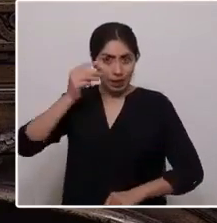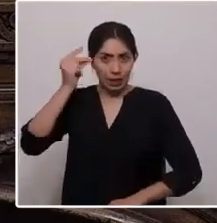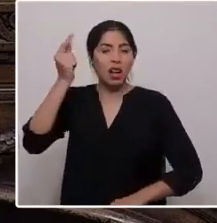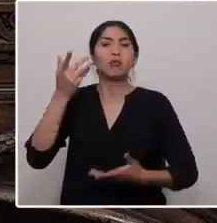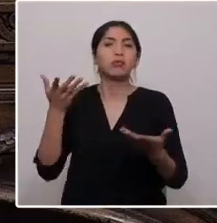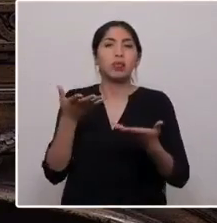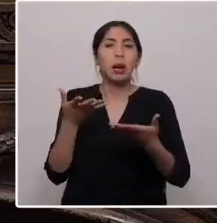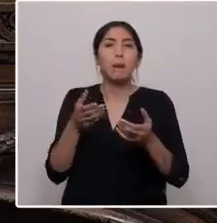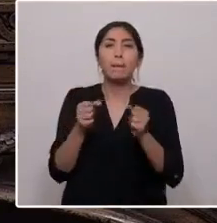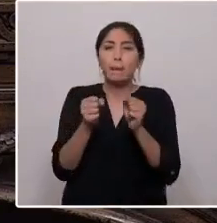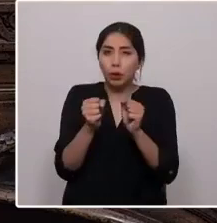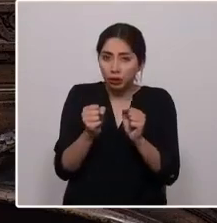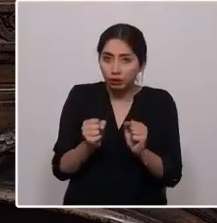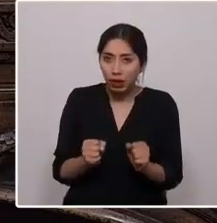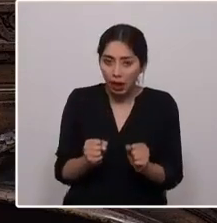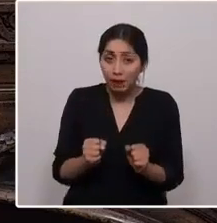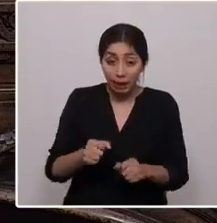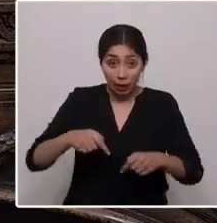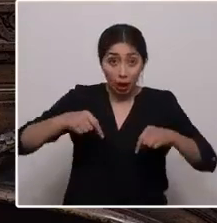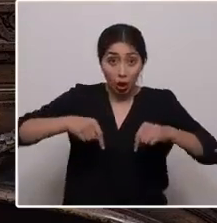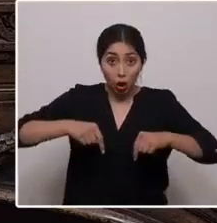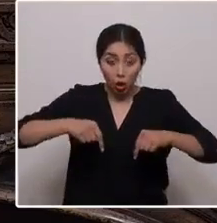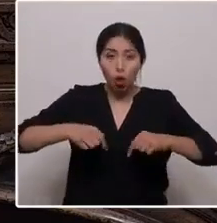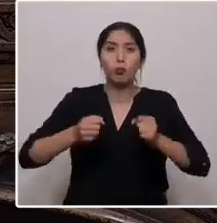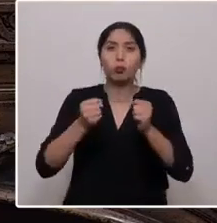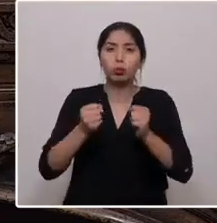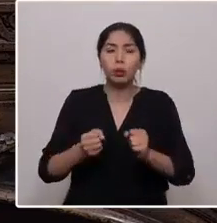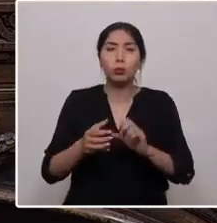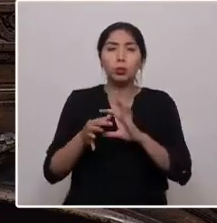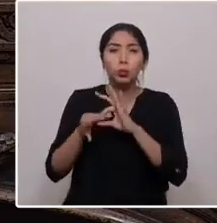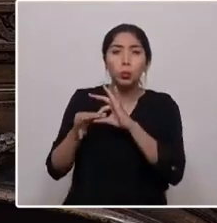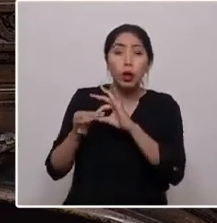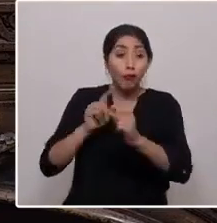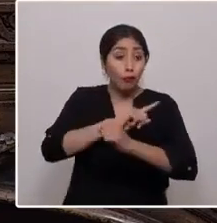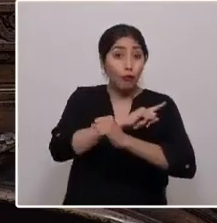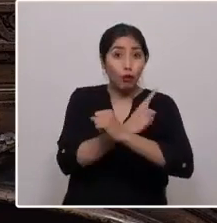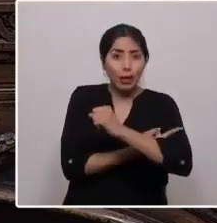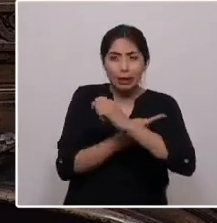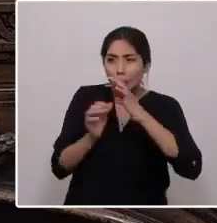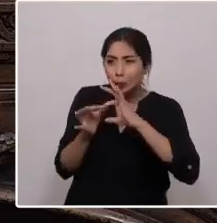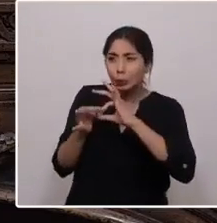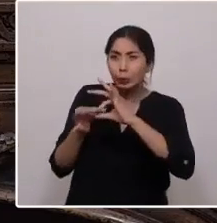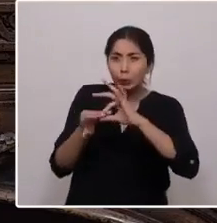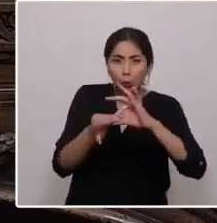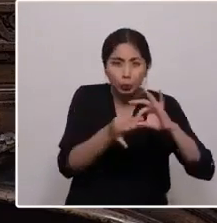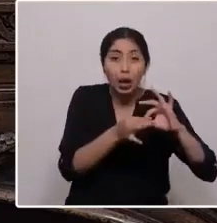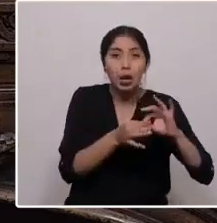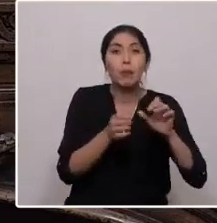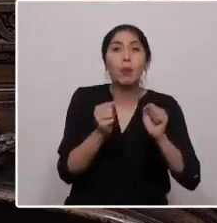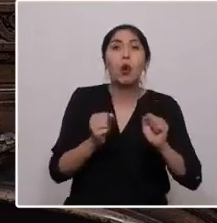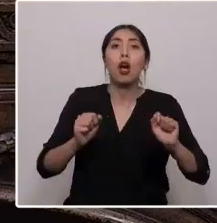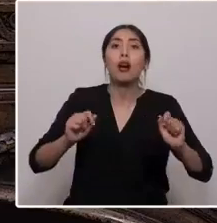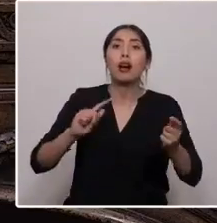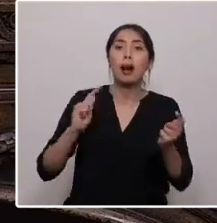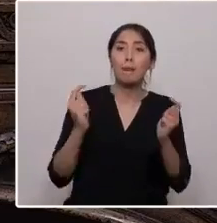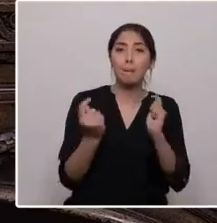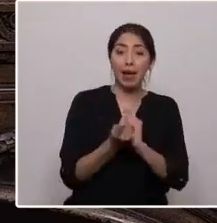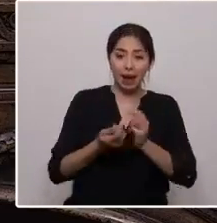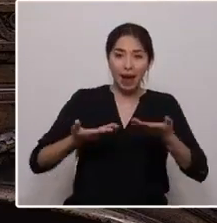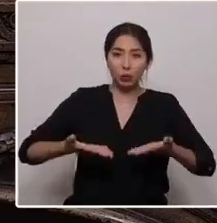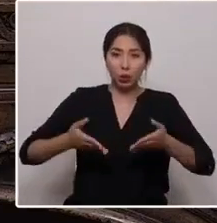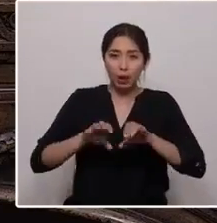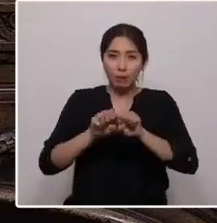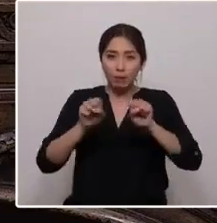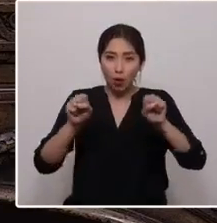cierta de que hoy unamos todas las fuerzas que están por cambiar el actual modelo político